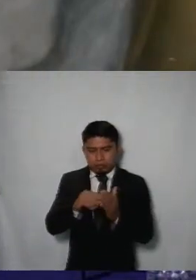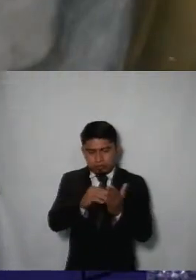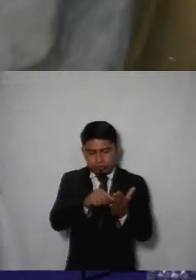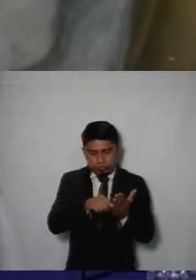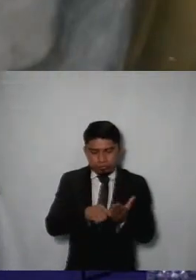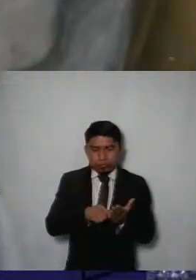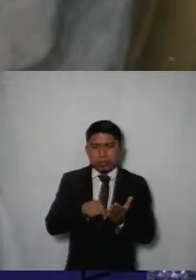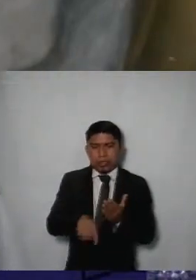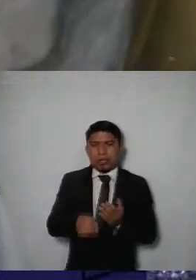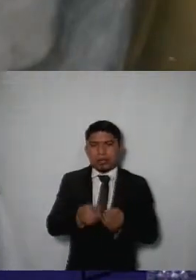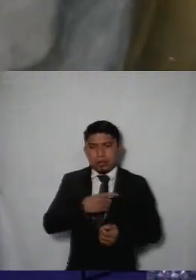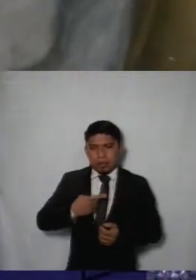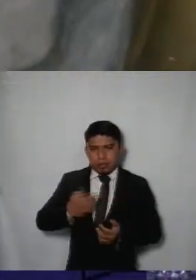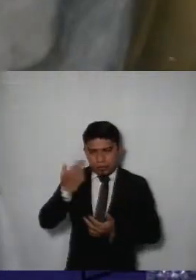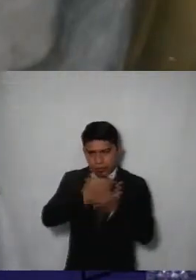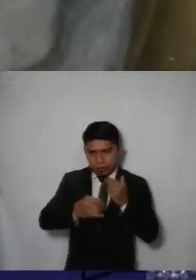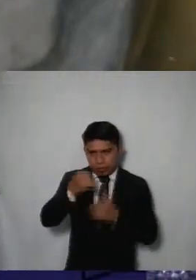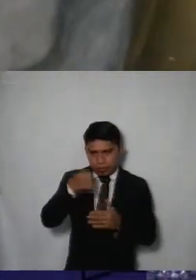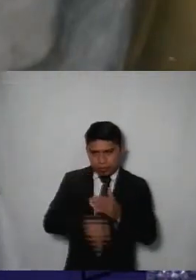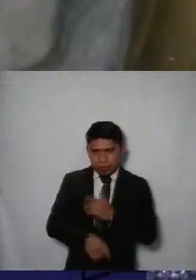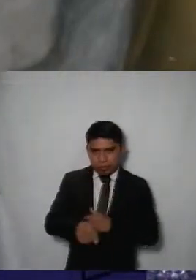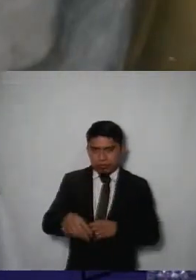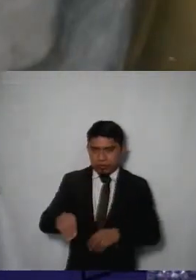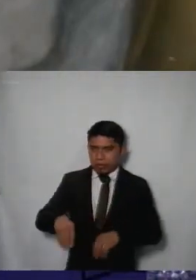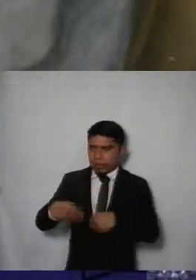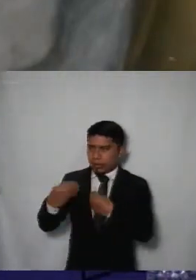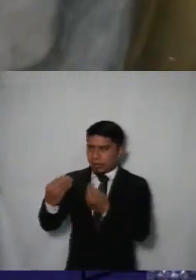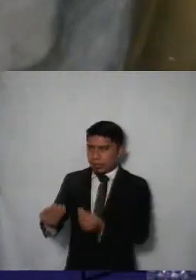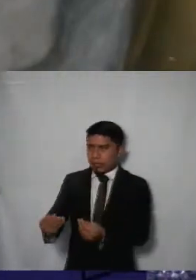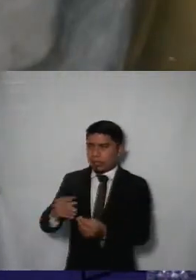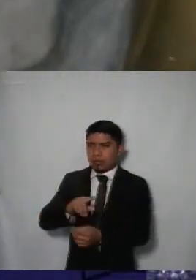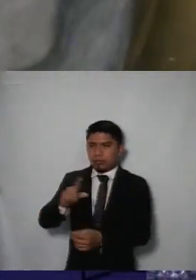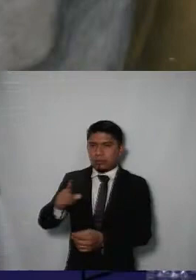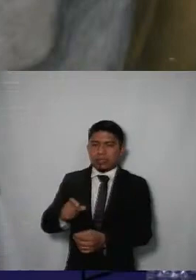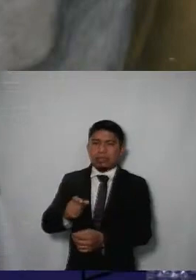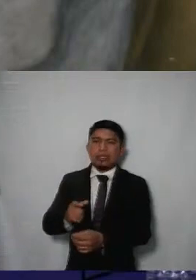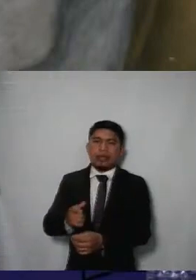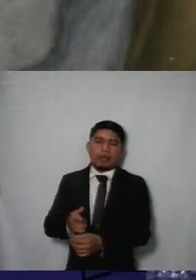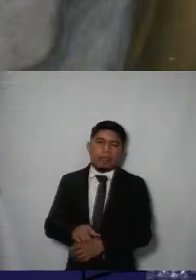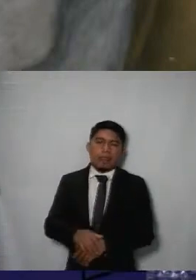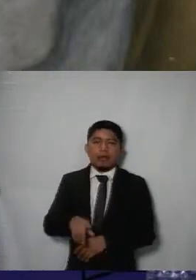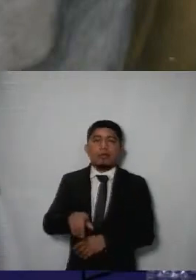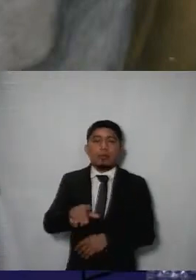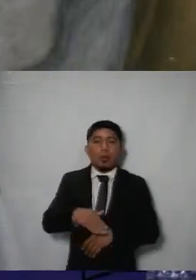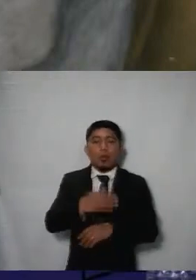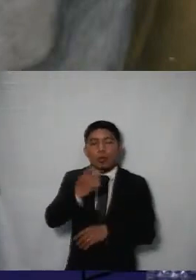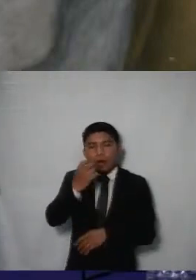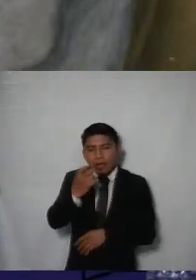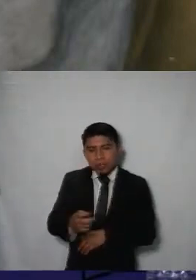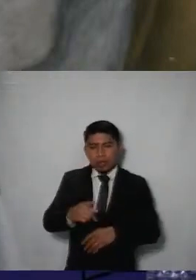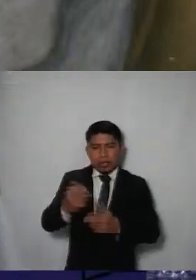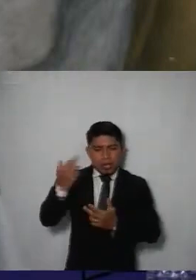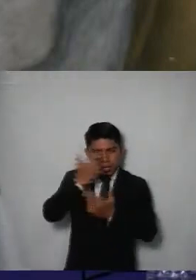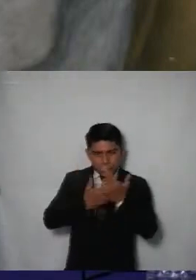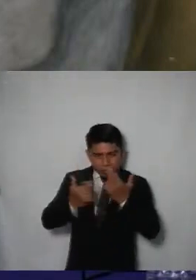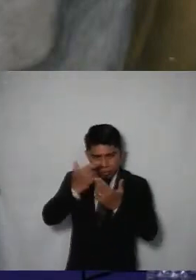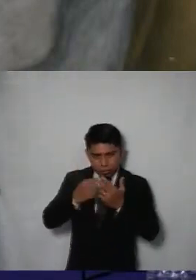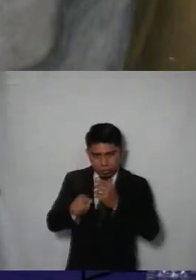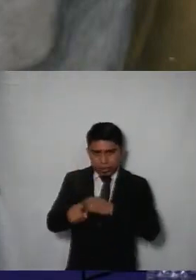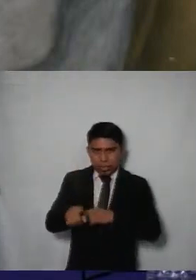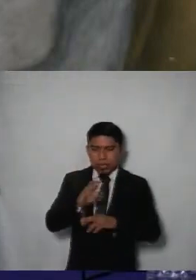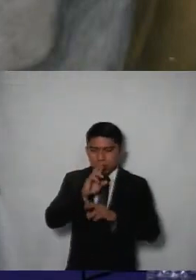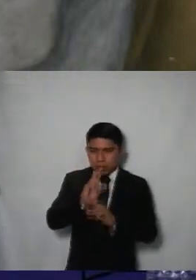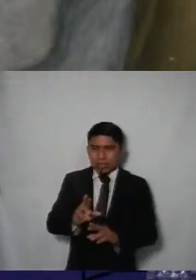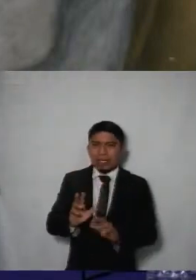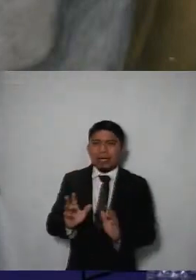que tendríamos que estudiar el fondo de la respuesta que fue entregada de manera extemporánea por ello la propuesta es estudiar el